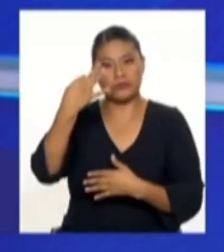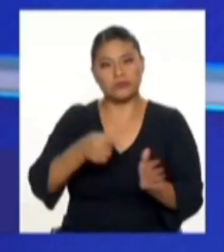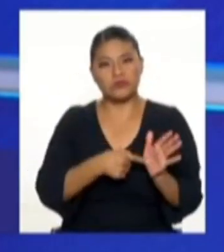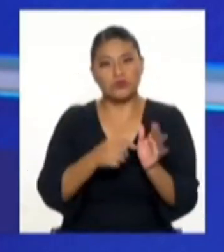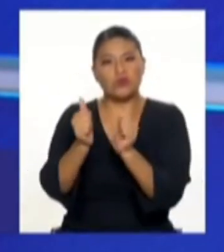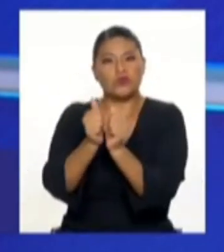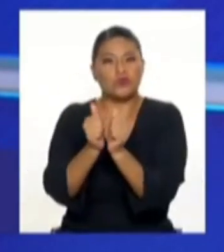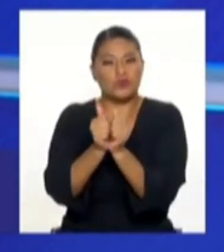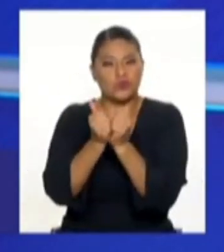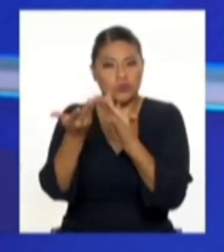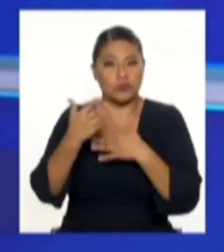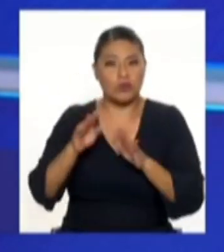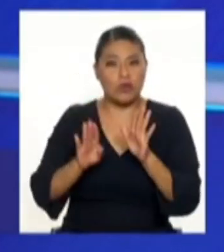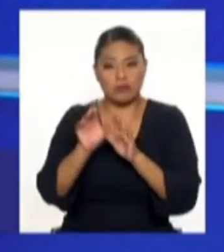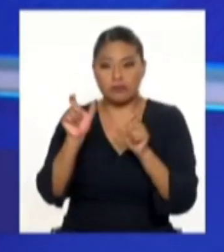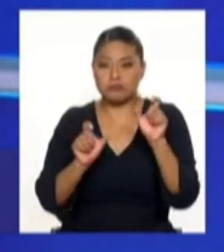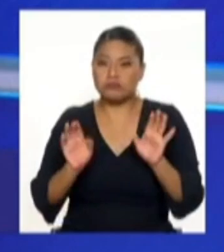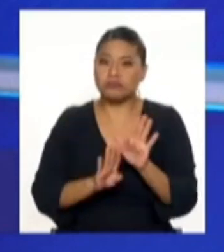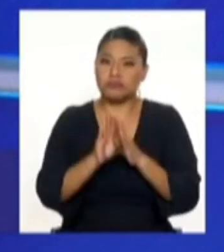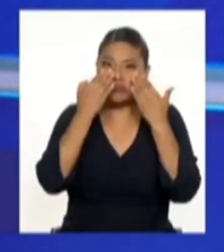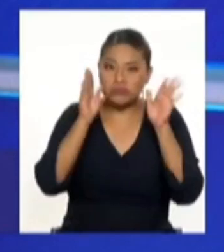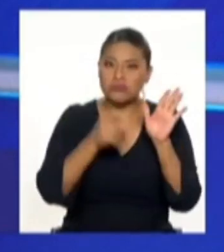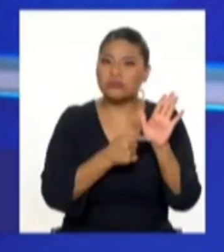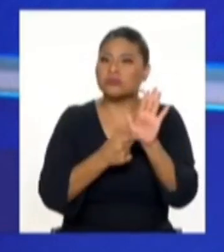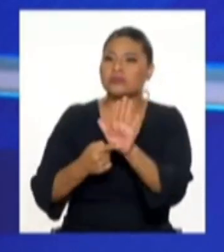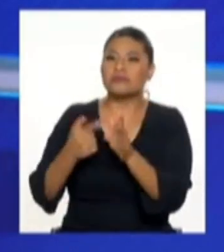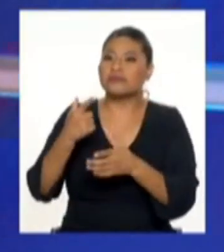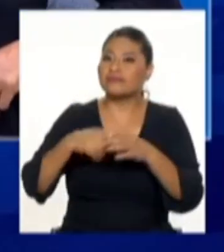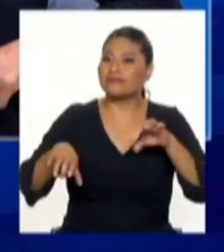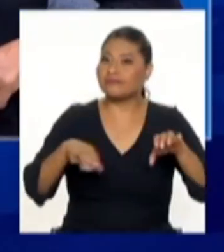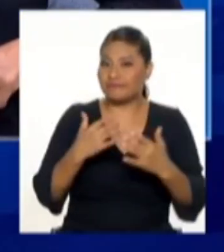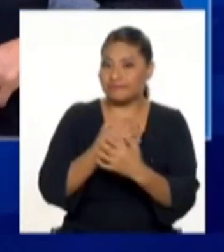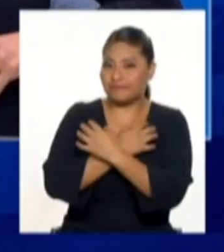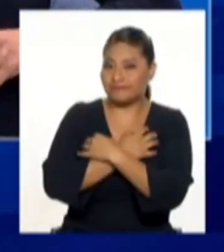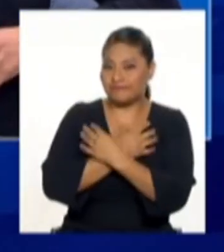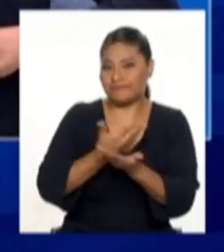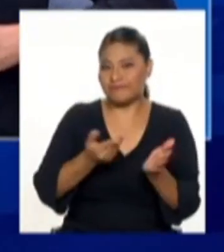ustedes para que nuestra población se entere de qué hacemos por Lambayeque. Muchísimas gracias, gobernador. Gracias.